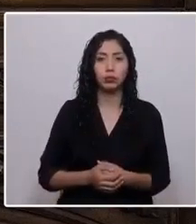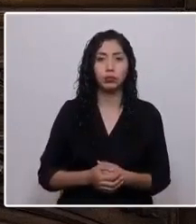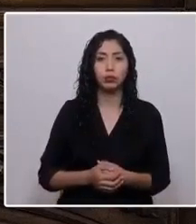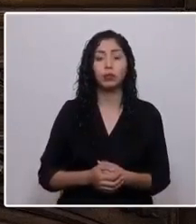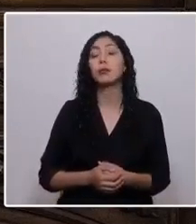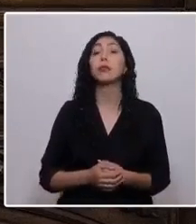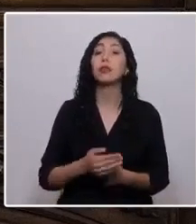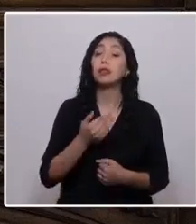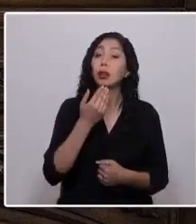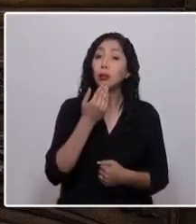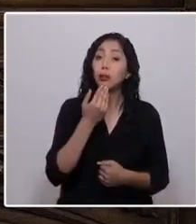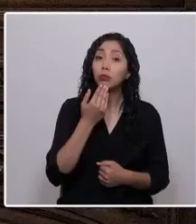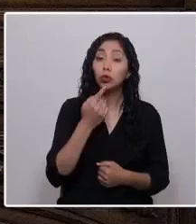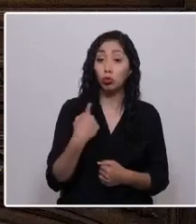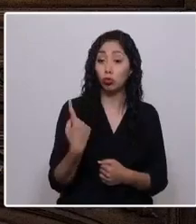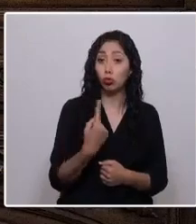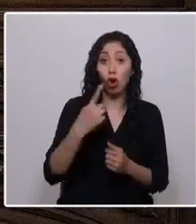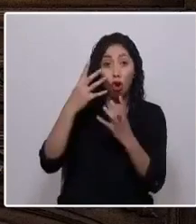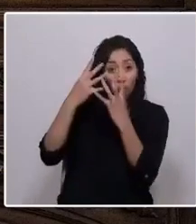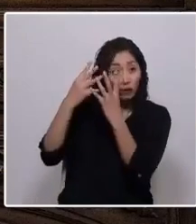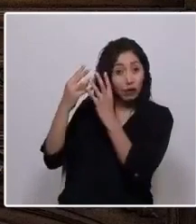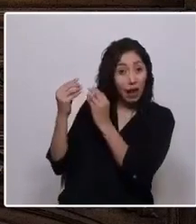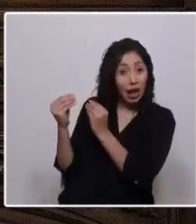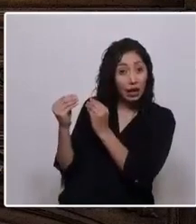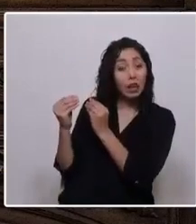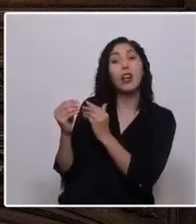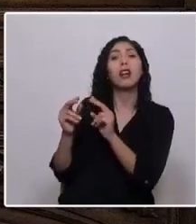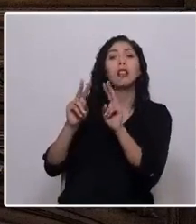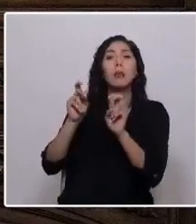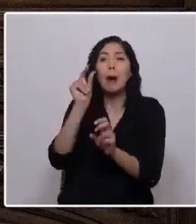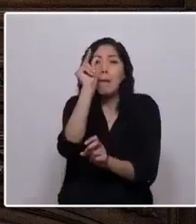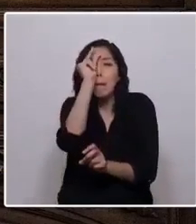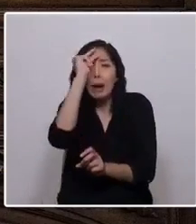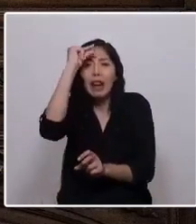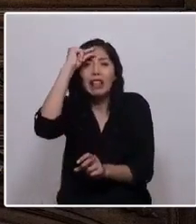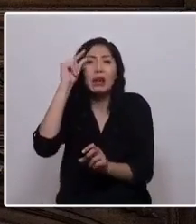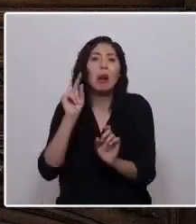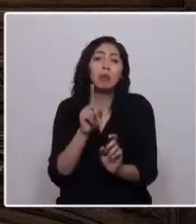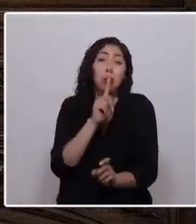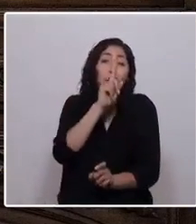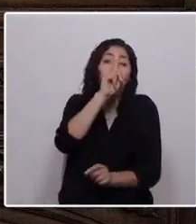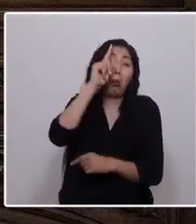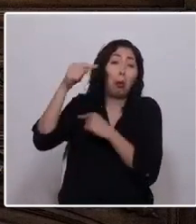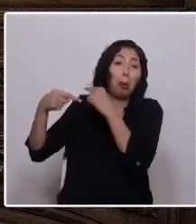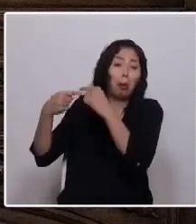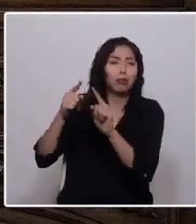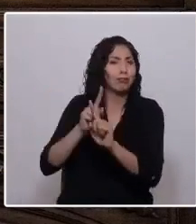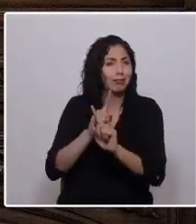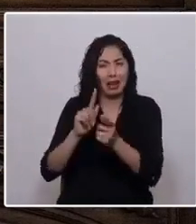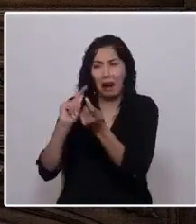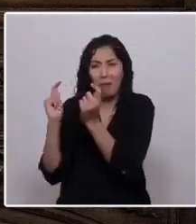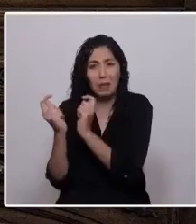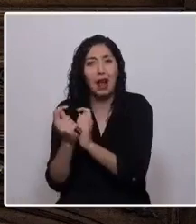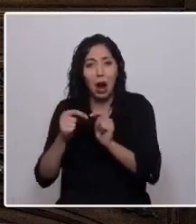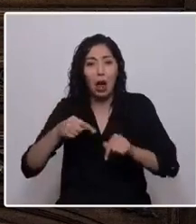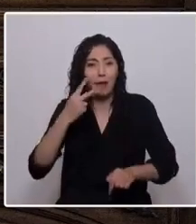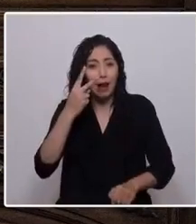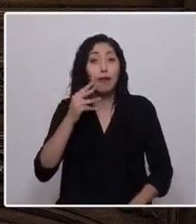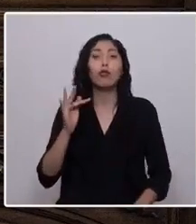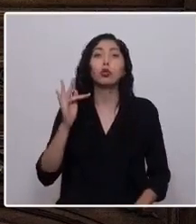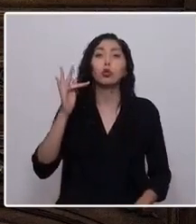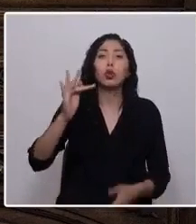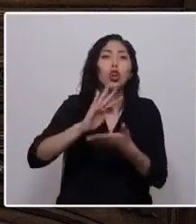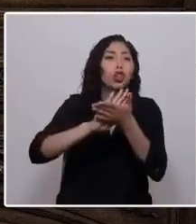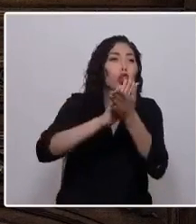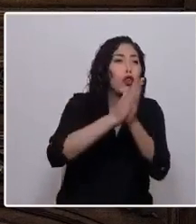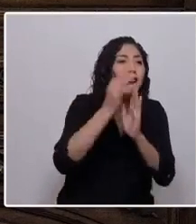Tampoco podemos olvidar que es hora de dejar atrás los paradigmas tradicionales. Es por eso que debemos mirar el futuro con todas las voces y todas